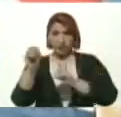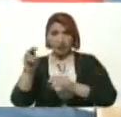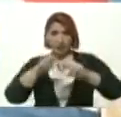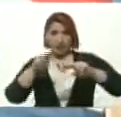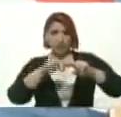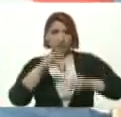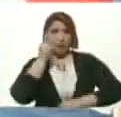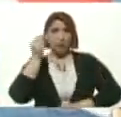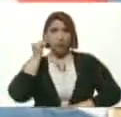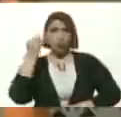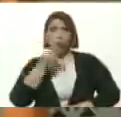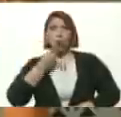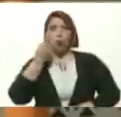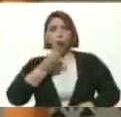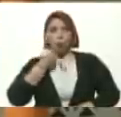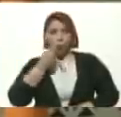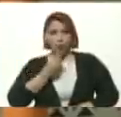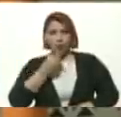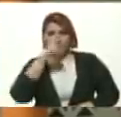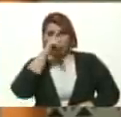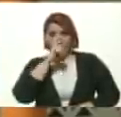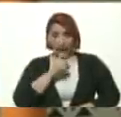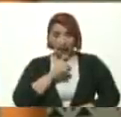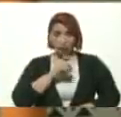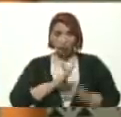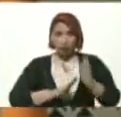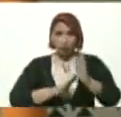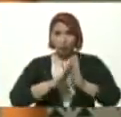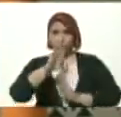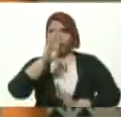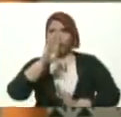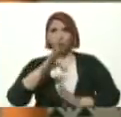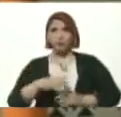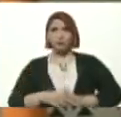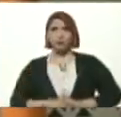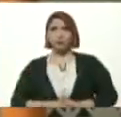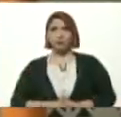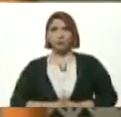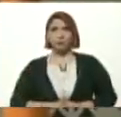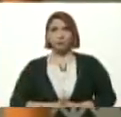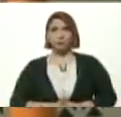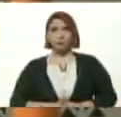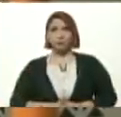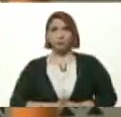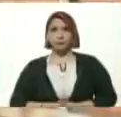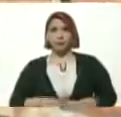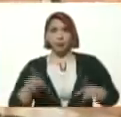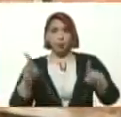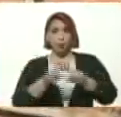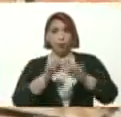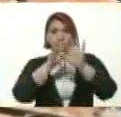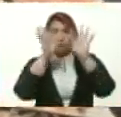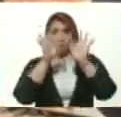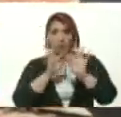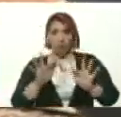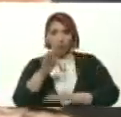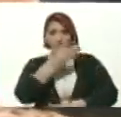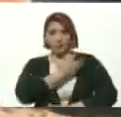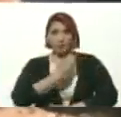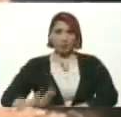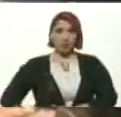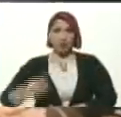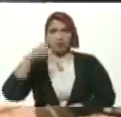Y jóvenes En edad Creciendo Presidente De igual manera Presidente Se está